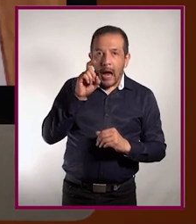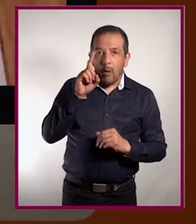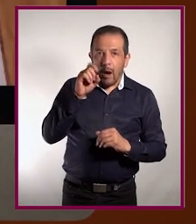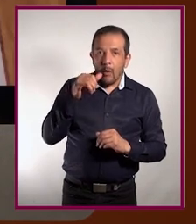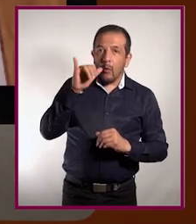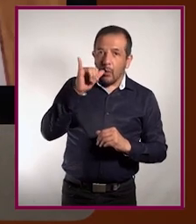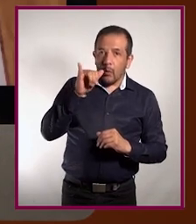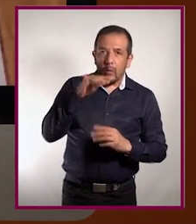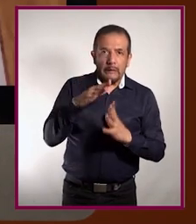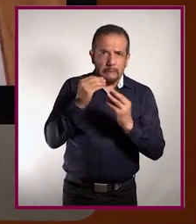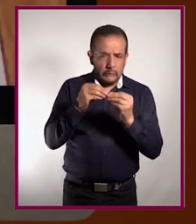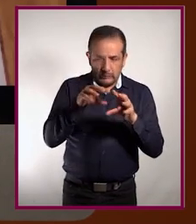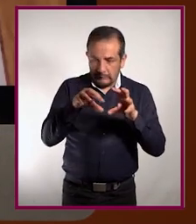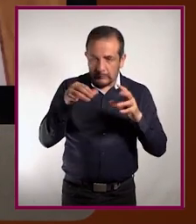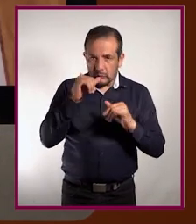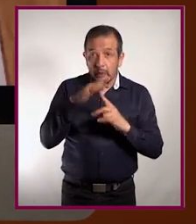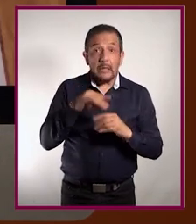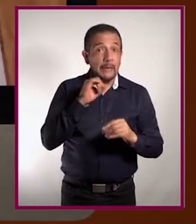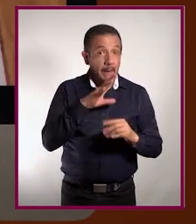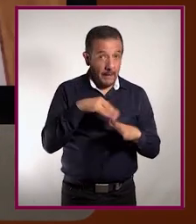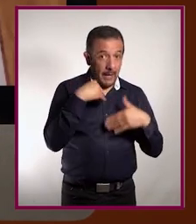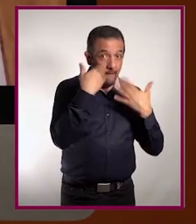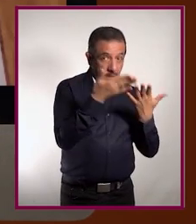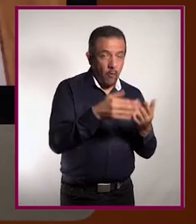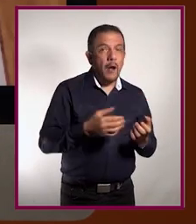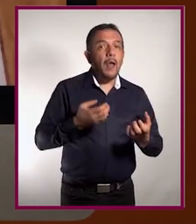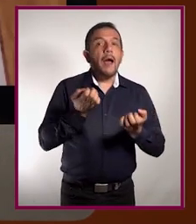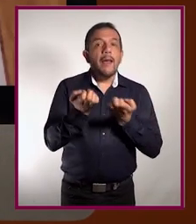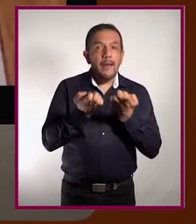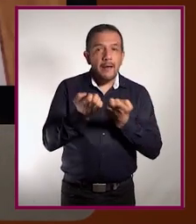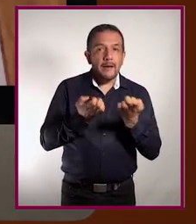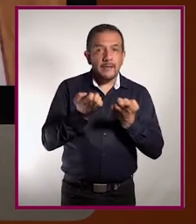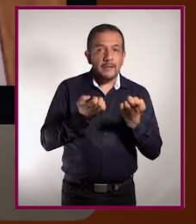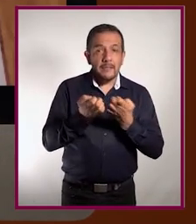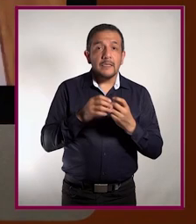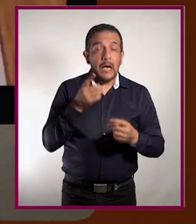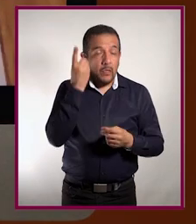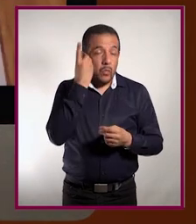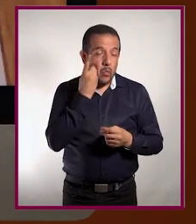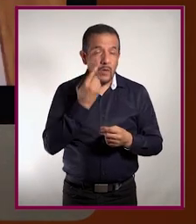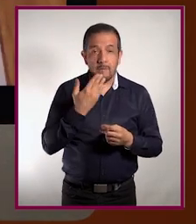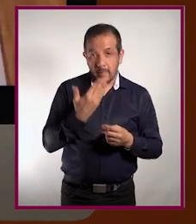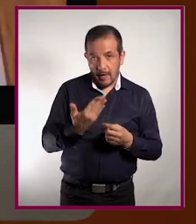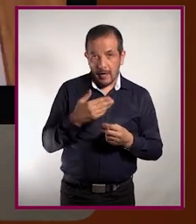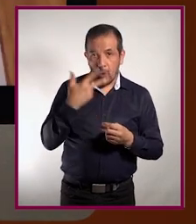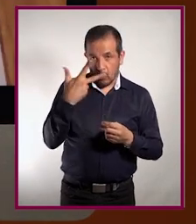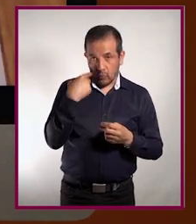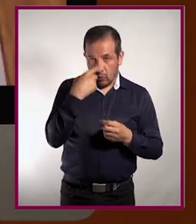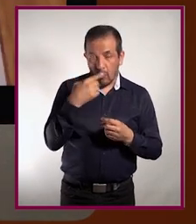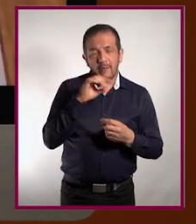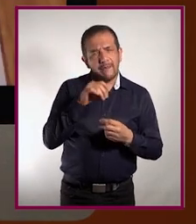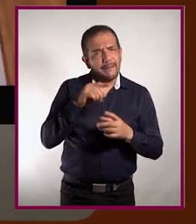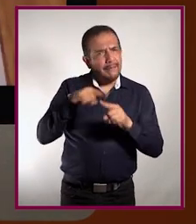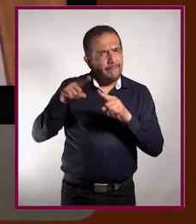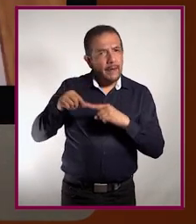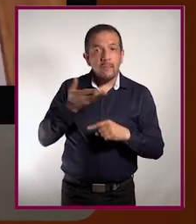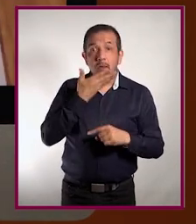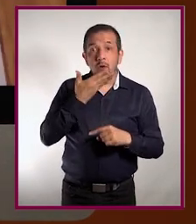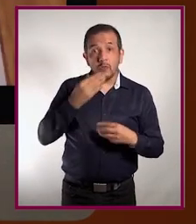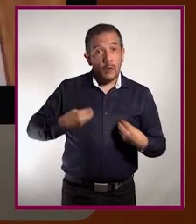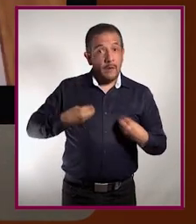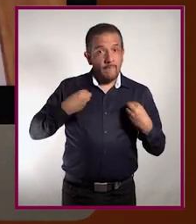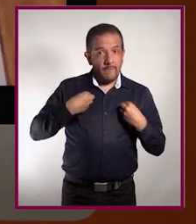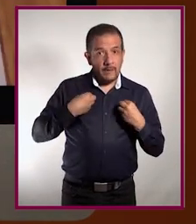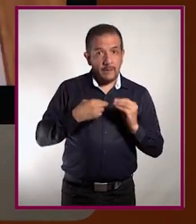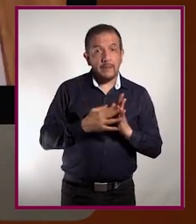mantener buena inciesta de líquidos, ejercicio aeróbico, como mencionábamos, adecuado sueño, todos los demás hábitos de